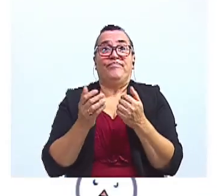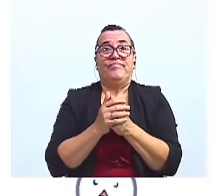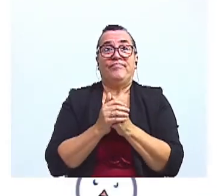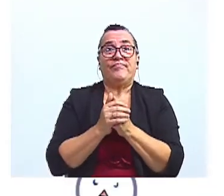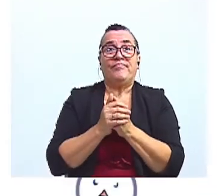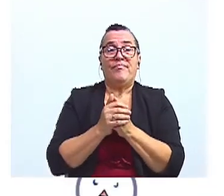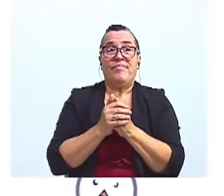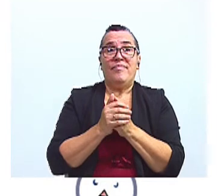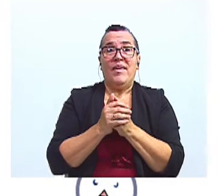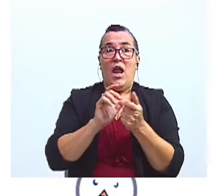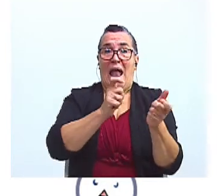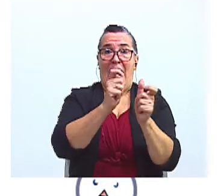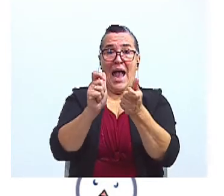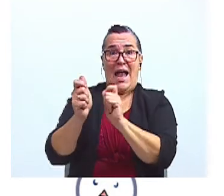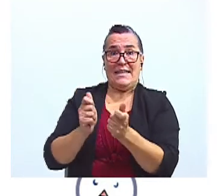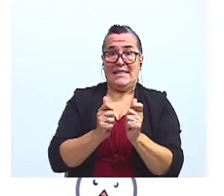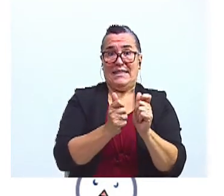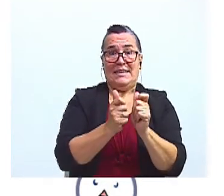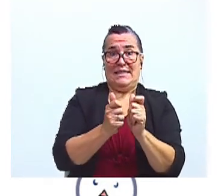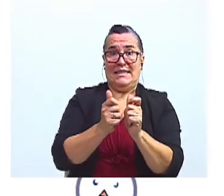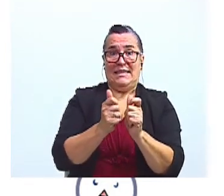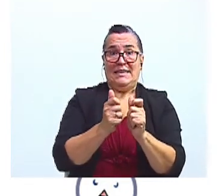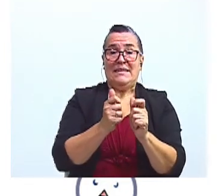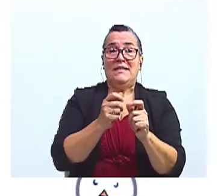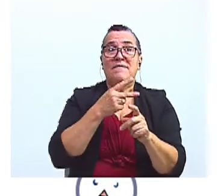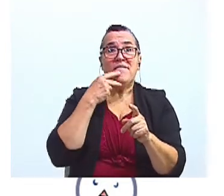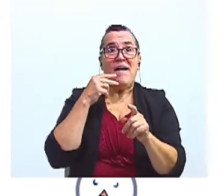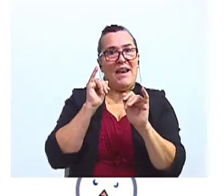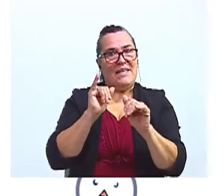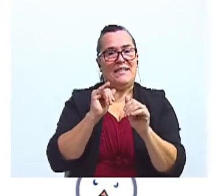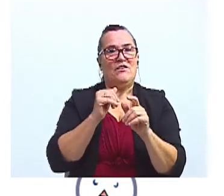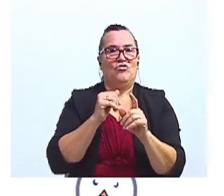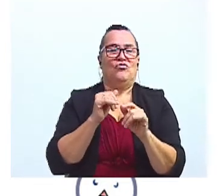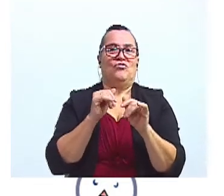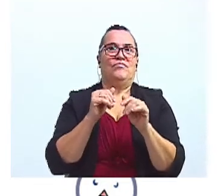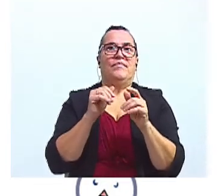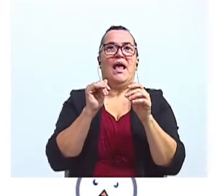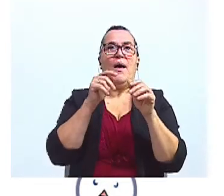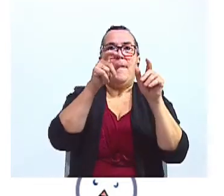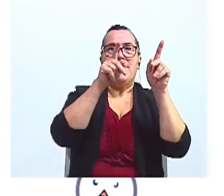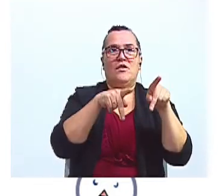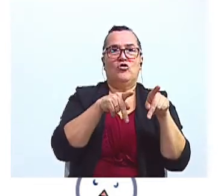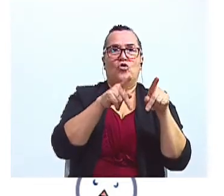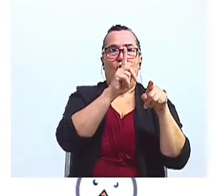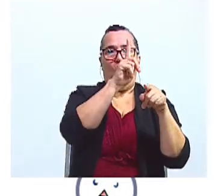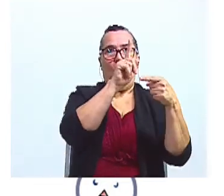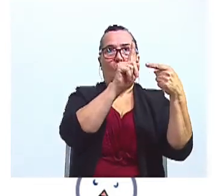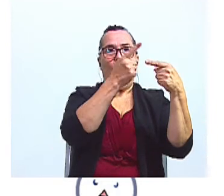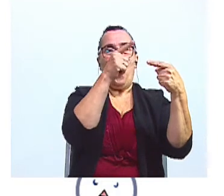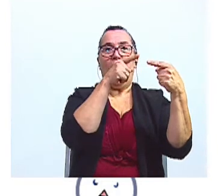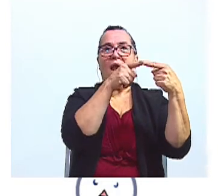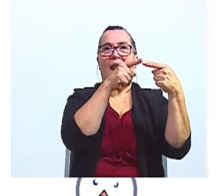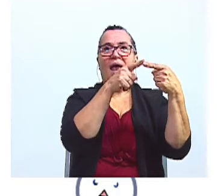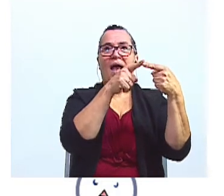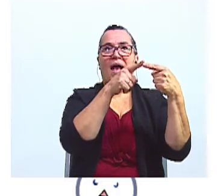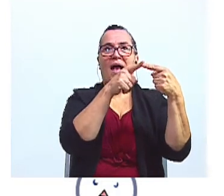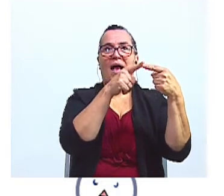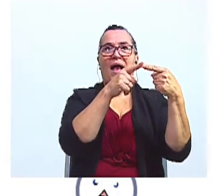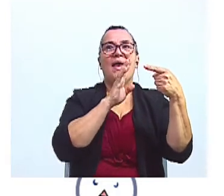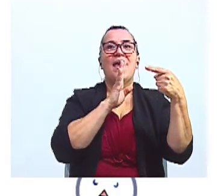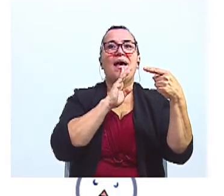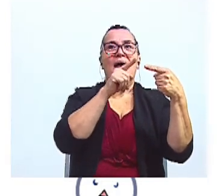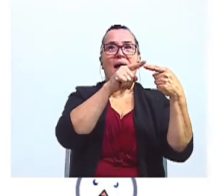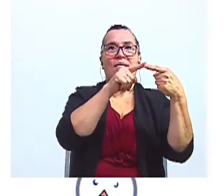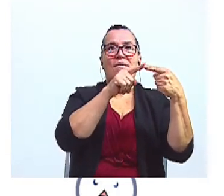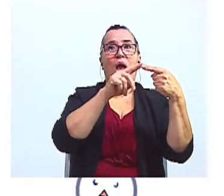los accidentes verbales son estos cambios, ¿verdad? Y aquí tenemos las personas. Tenemos una primera persona, que es la que habla,